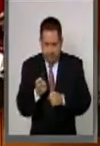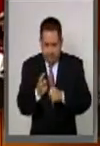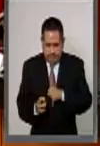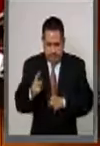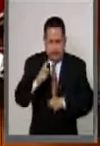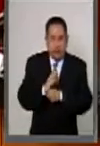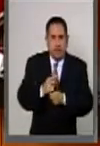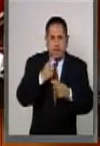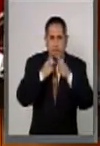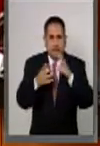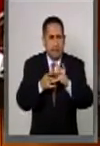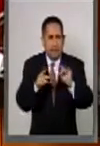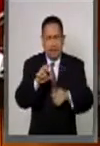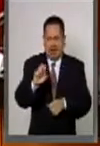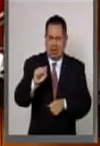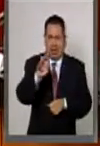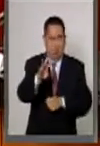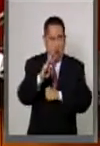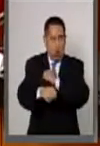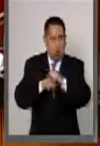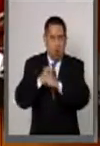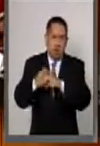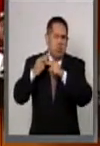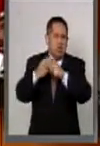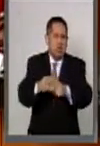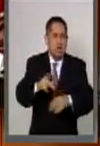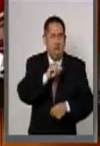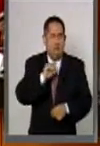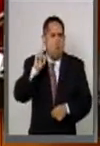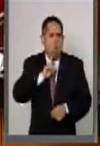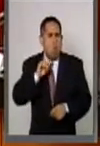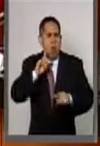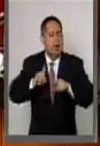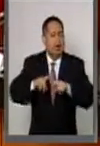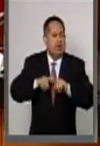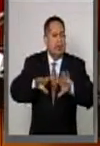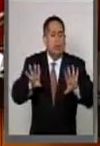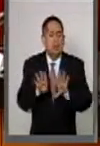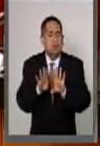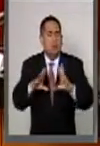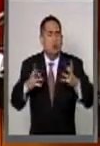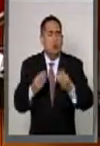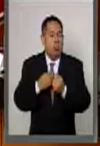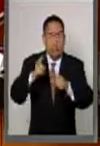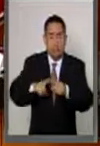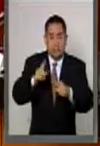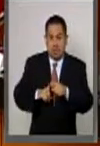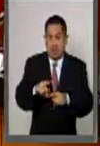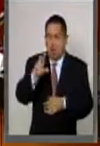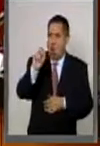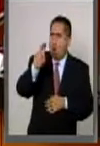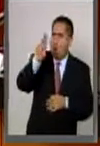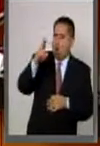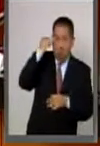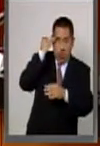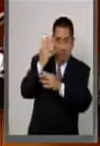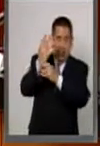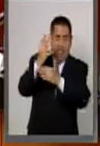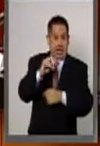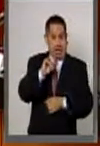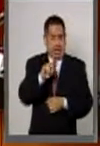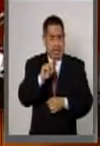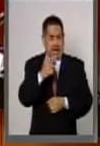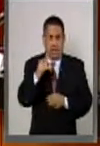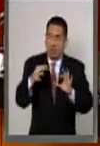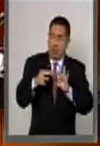conmemoramos 64 años de voto de la mujer, festejamos que a iniciativa de las Naciones Unidas, el Inegi,